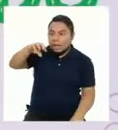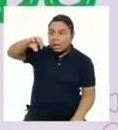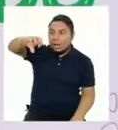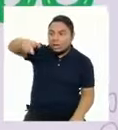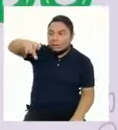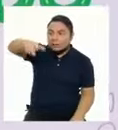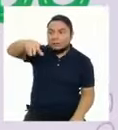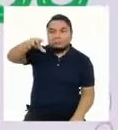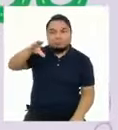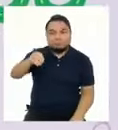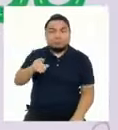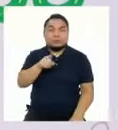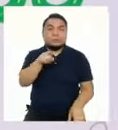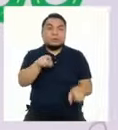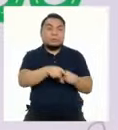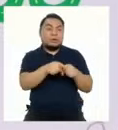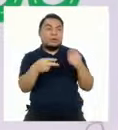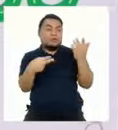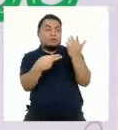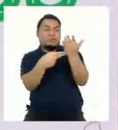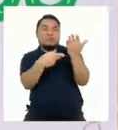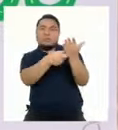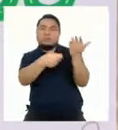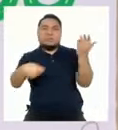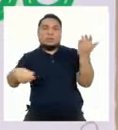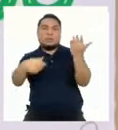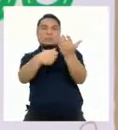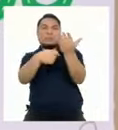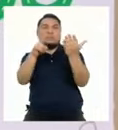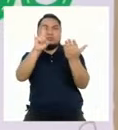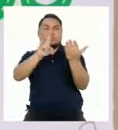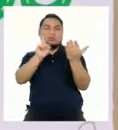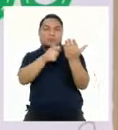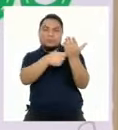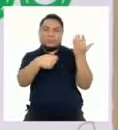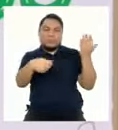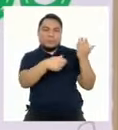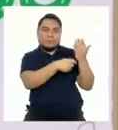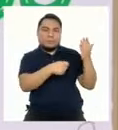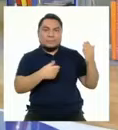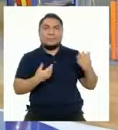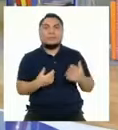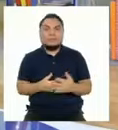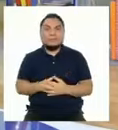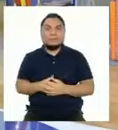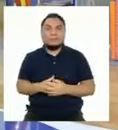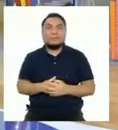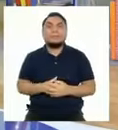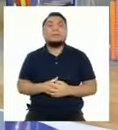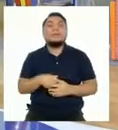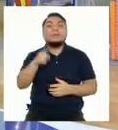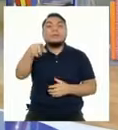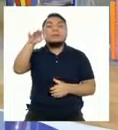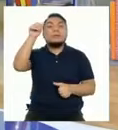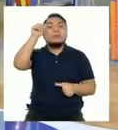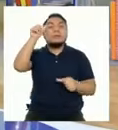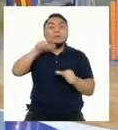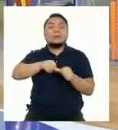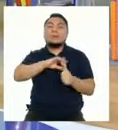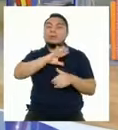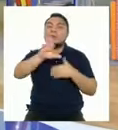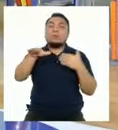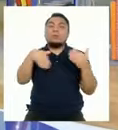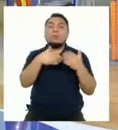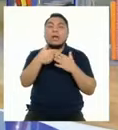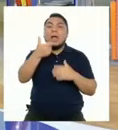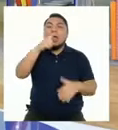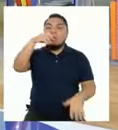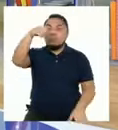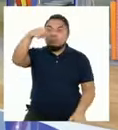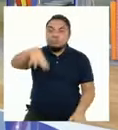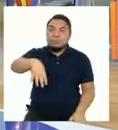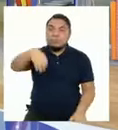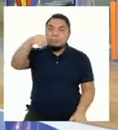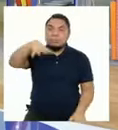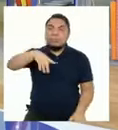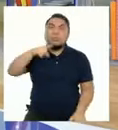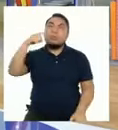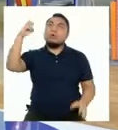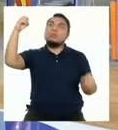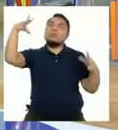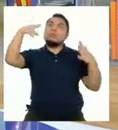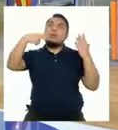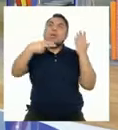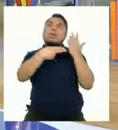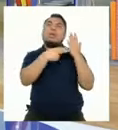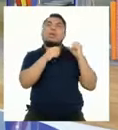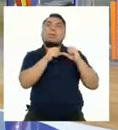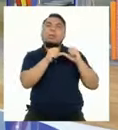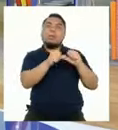desconecta los equipos electrónicos que no estés utilizando. Recuerda que cada gota de agua o energía